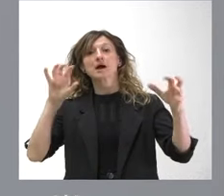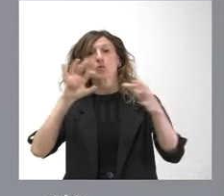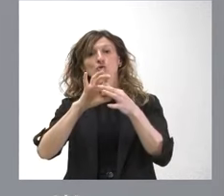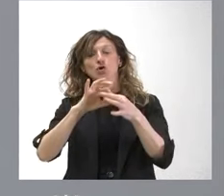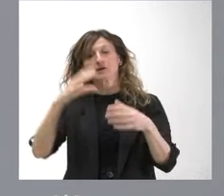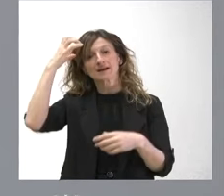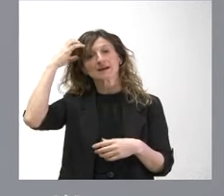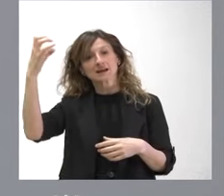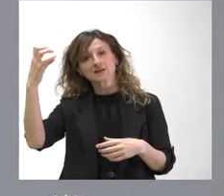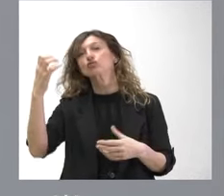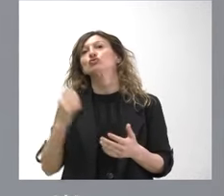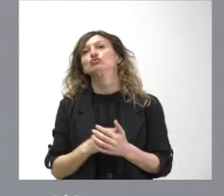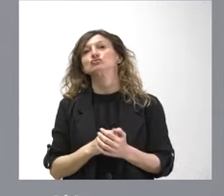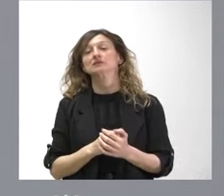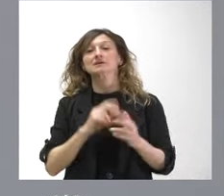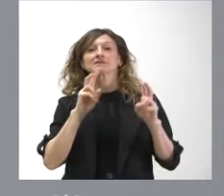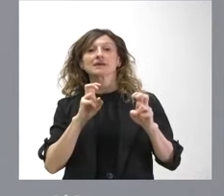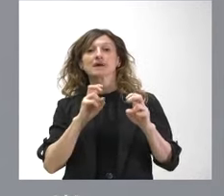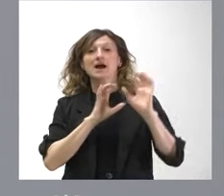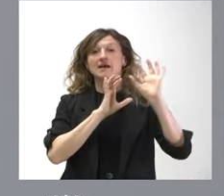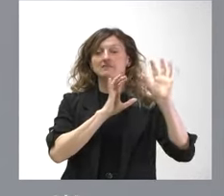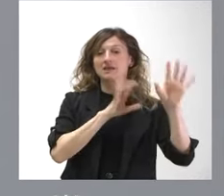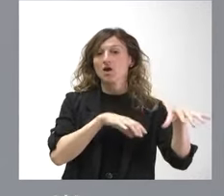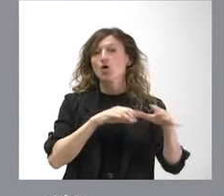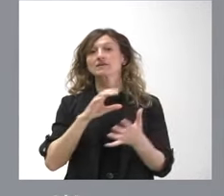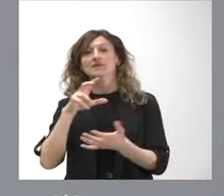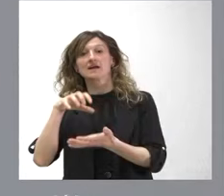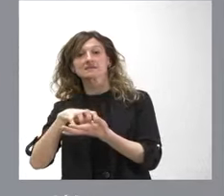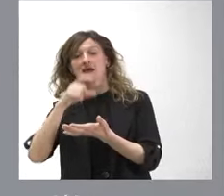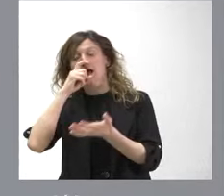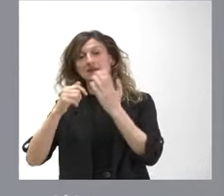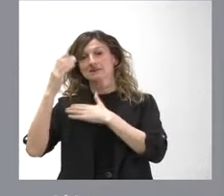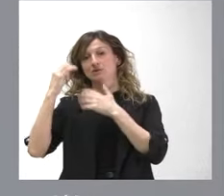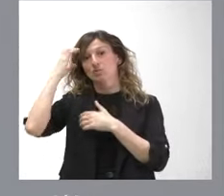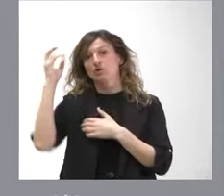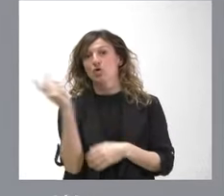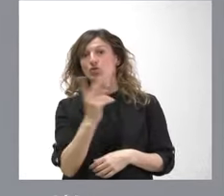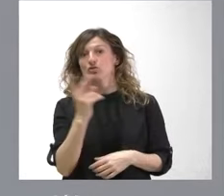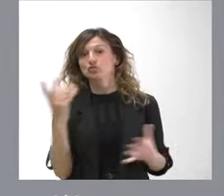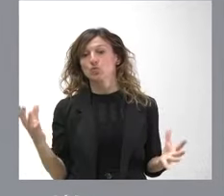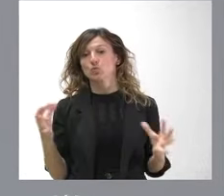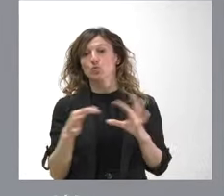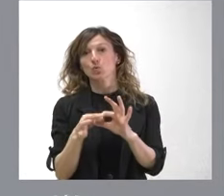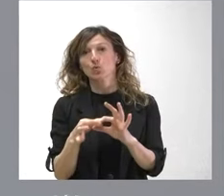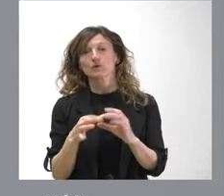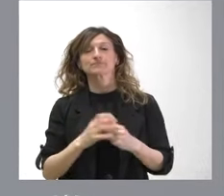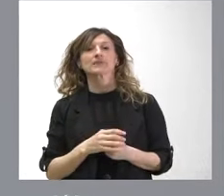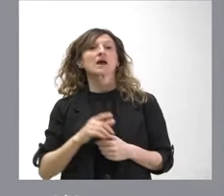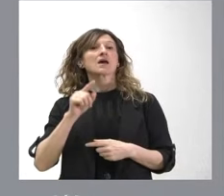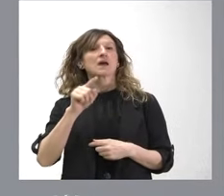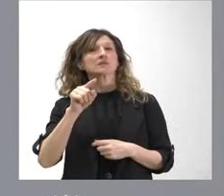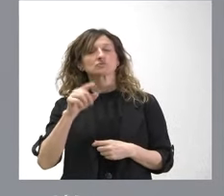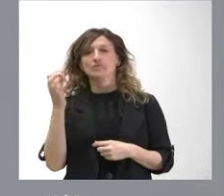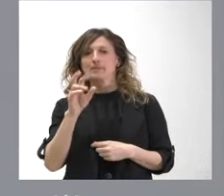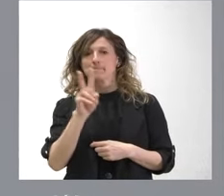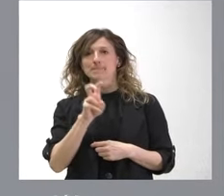reinos de Castilla y de León de los antiguos reinos de León y de Castilla es algo que tiene que